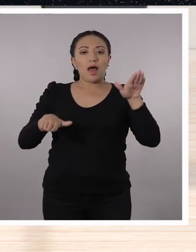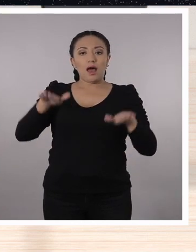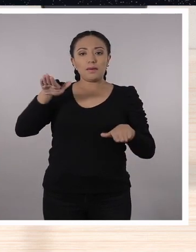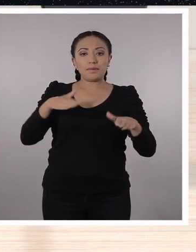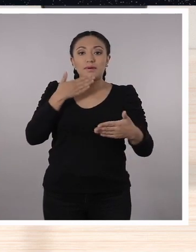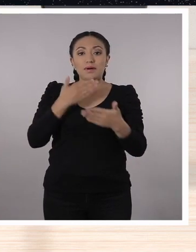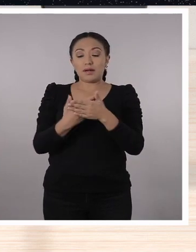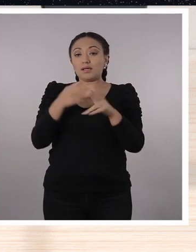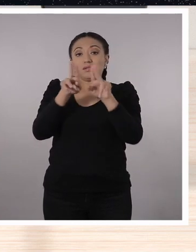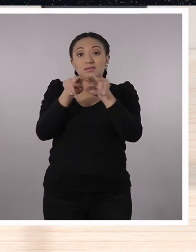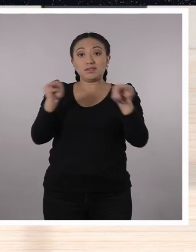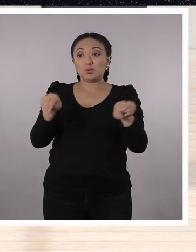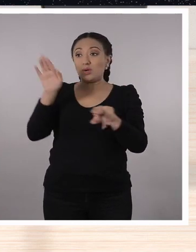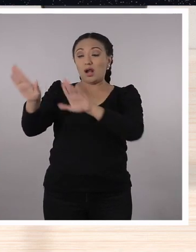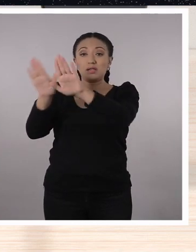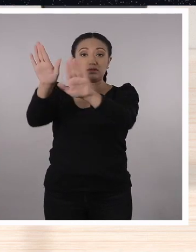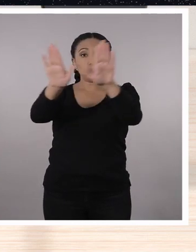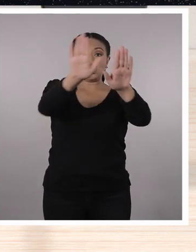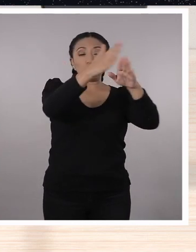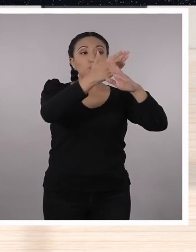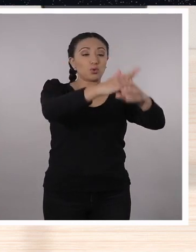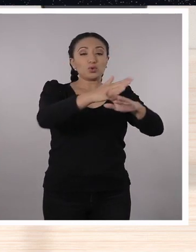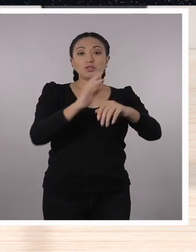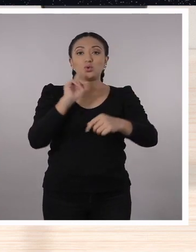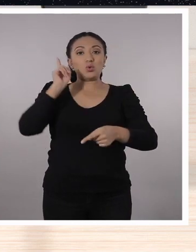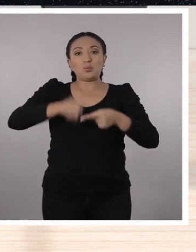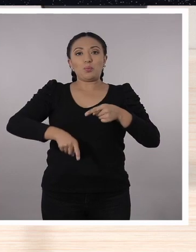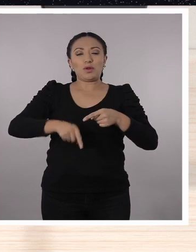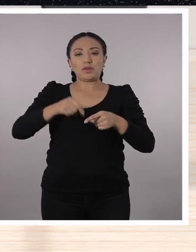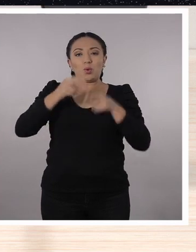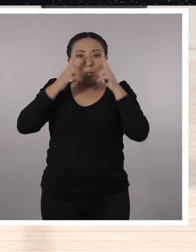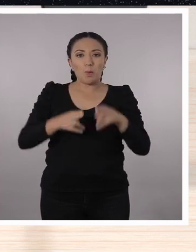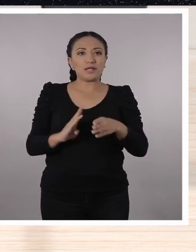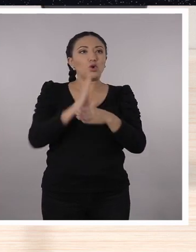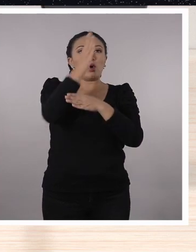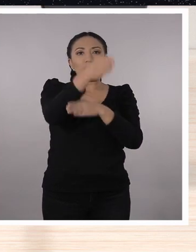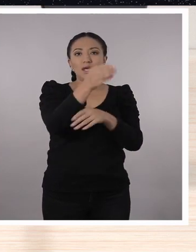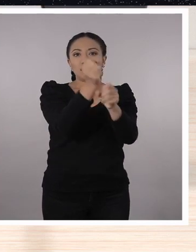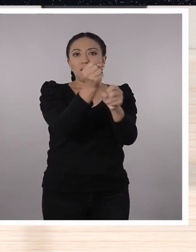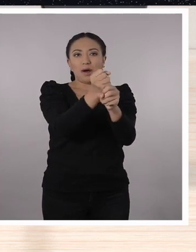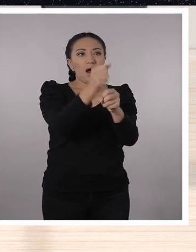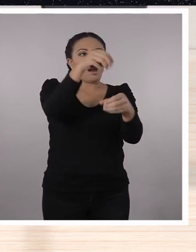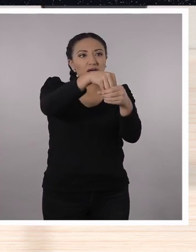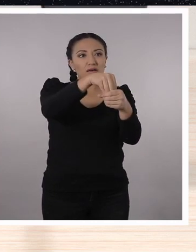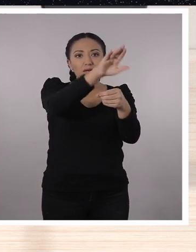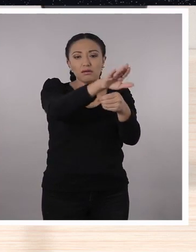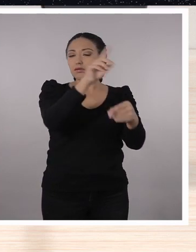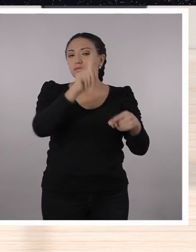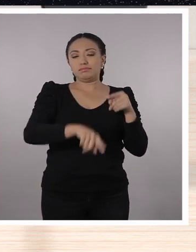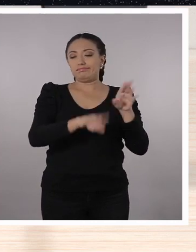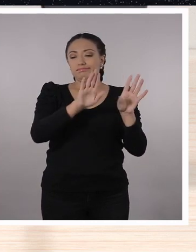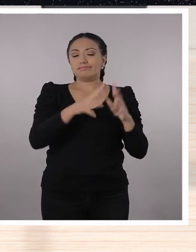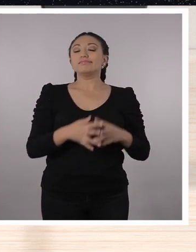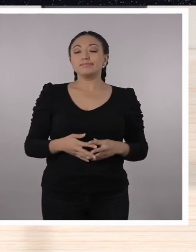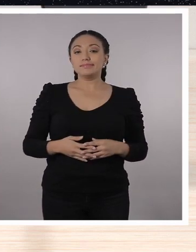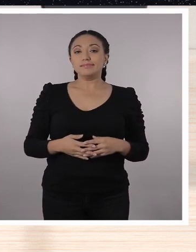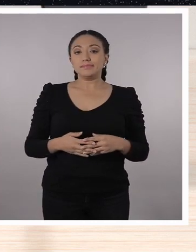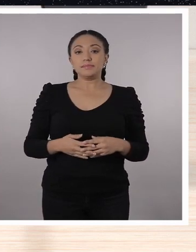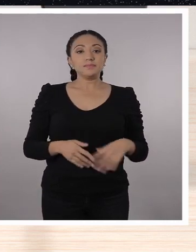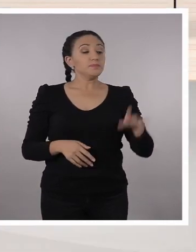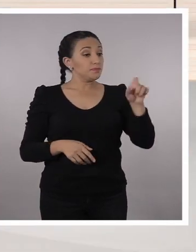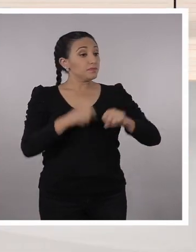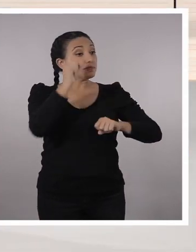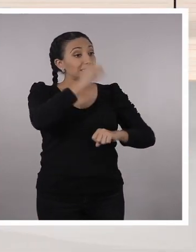Gracias a la naturaleza y toda la diversidad que nos llega a partir del cuidado de estas zonas.